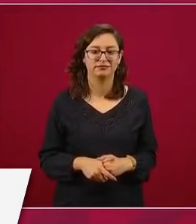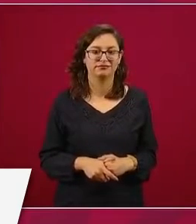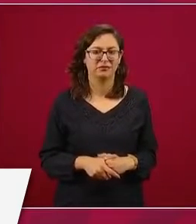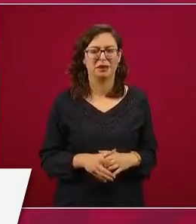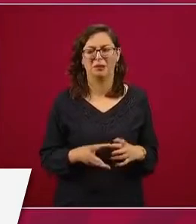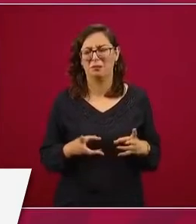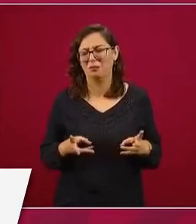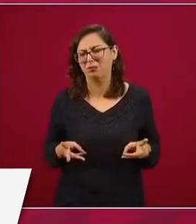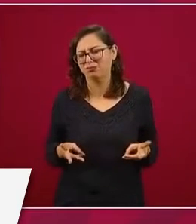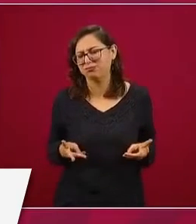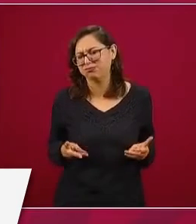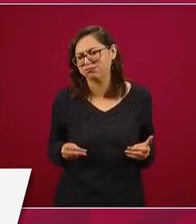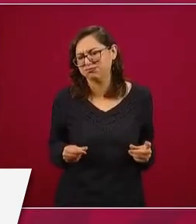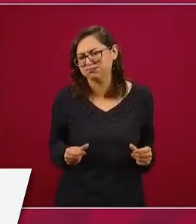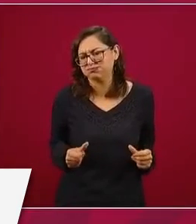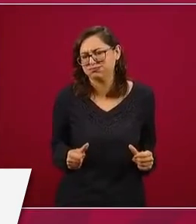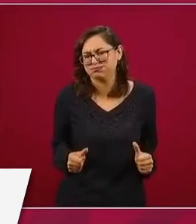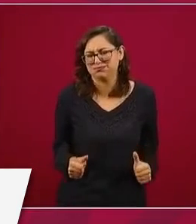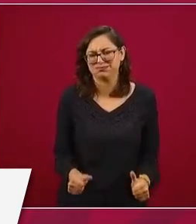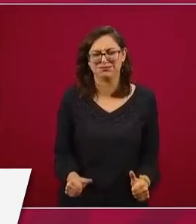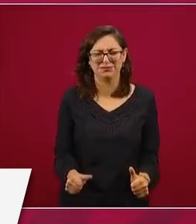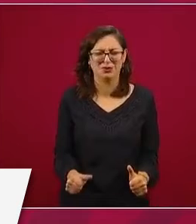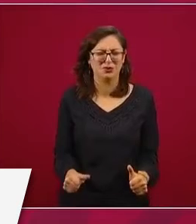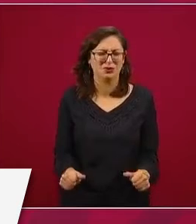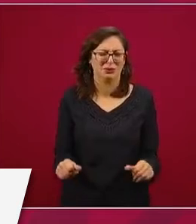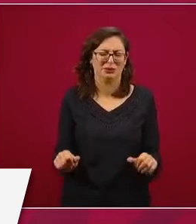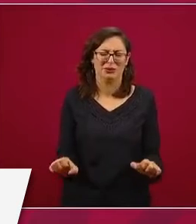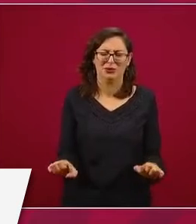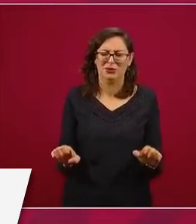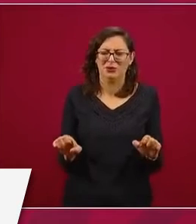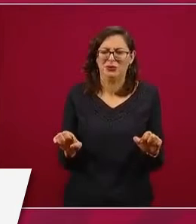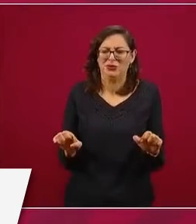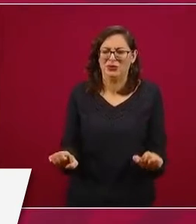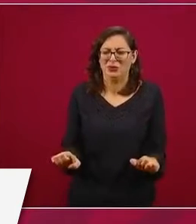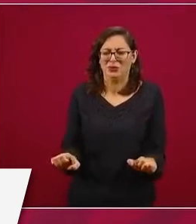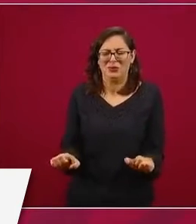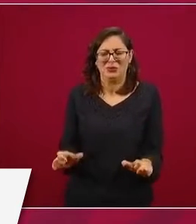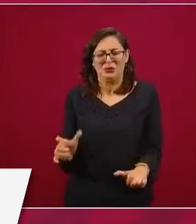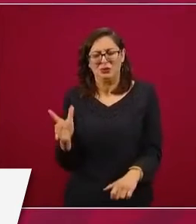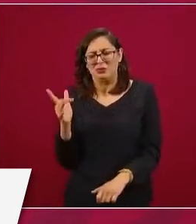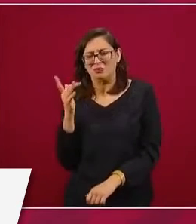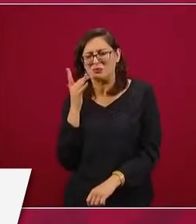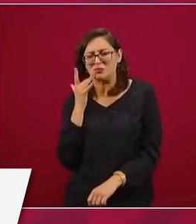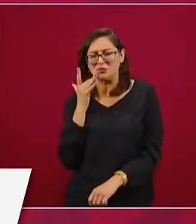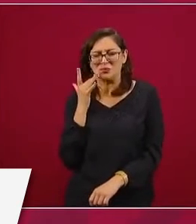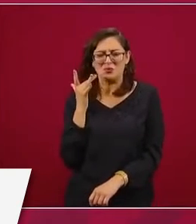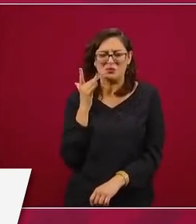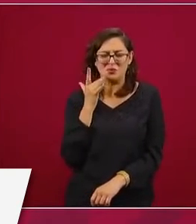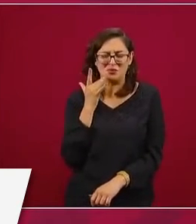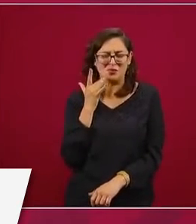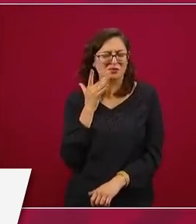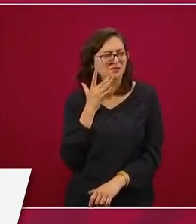este gasto oneroso, todos estos lujos,